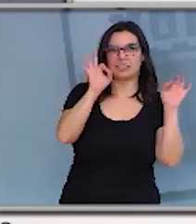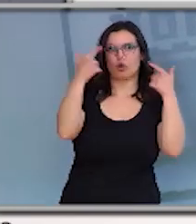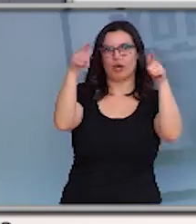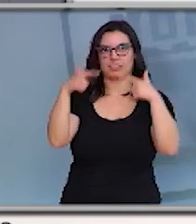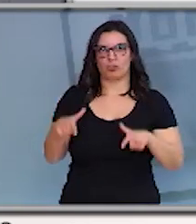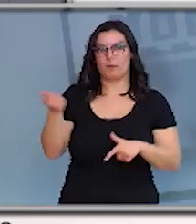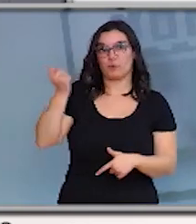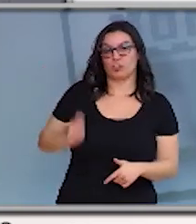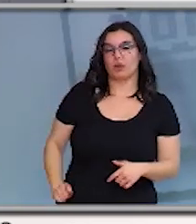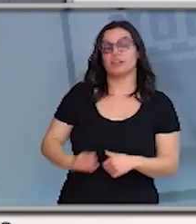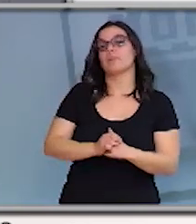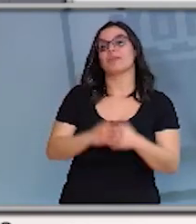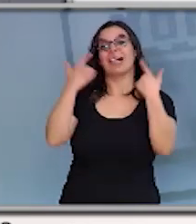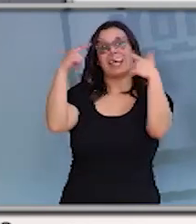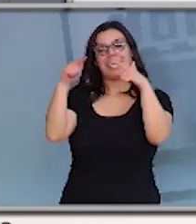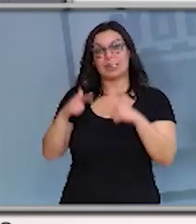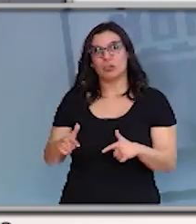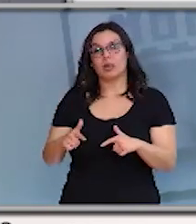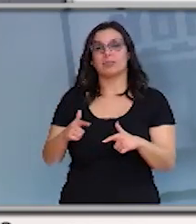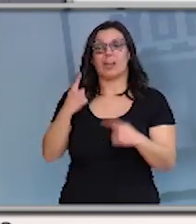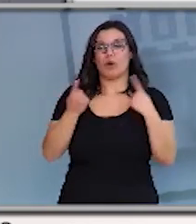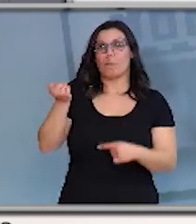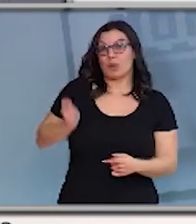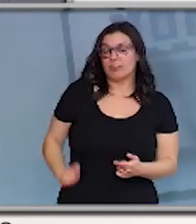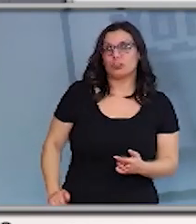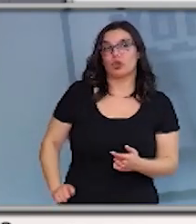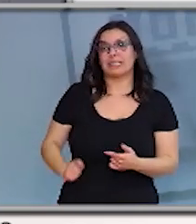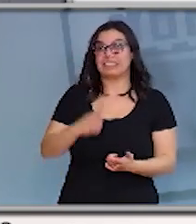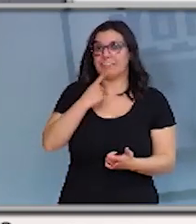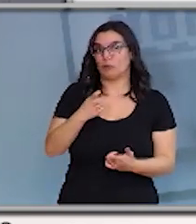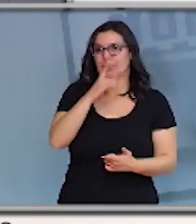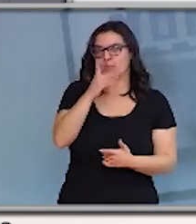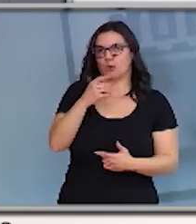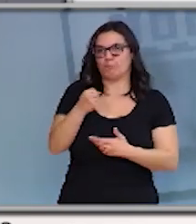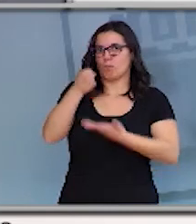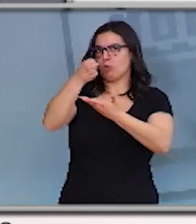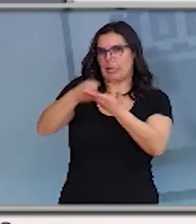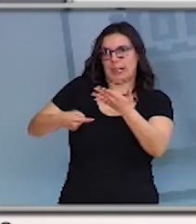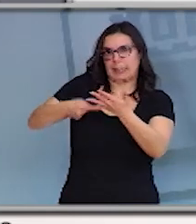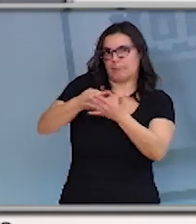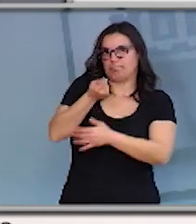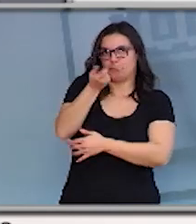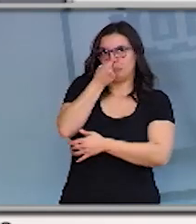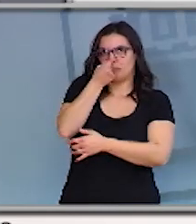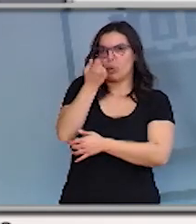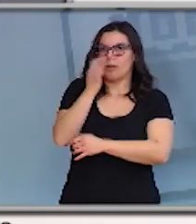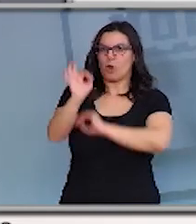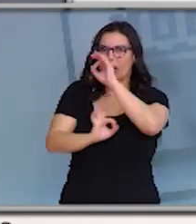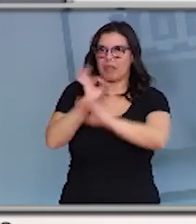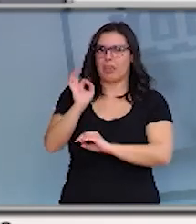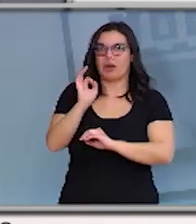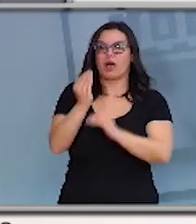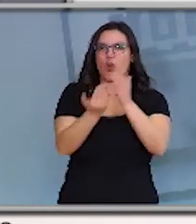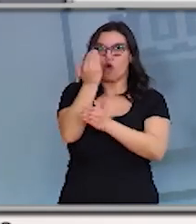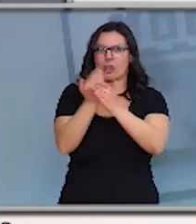profesionales y en aquellas categorías y en aquellas profesiones en las que tenemos dificultad hay que organizar, ordenar jornadas,